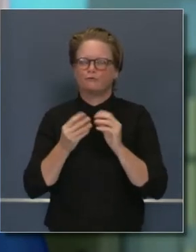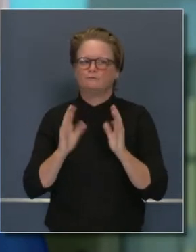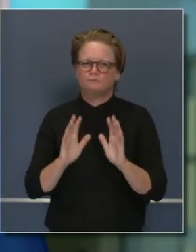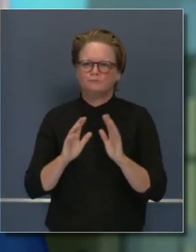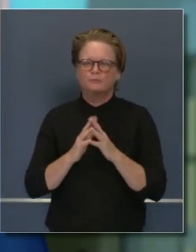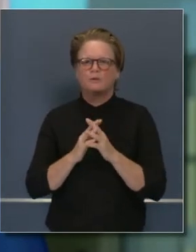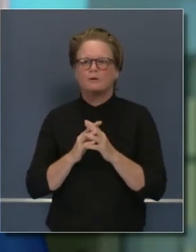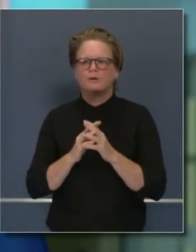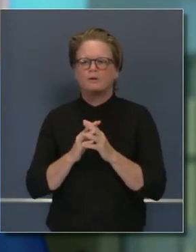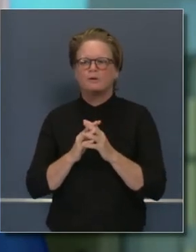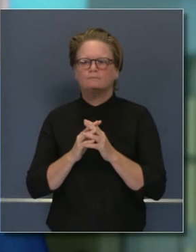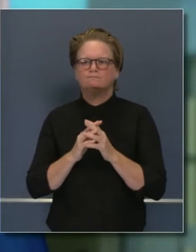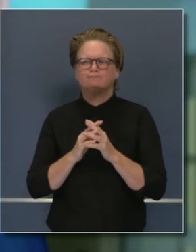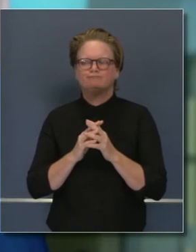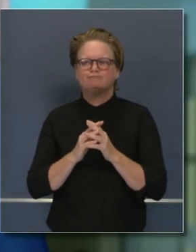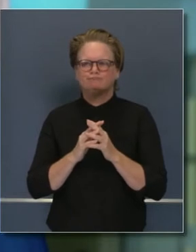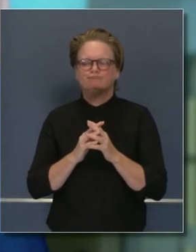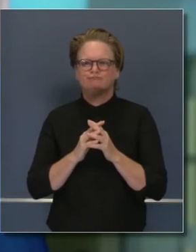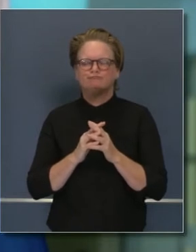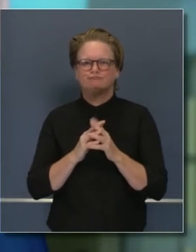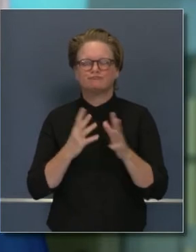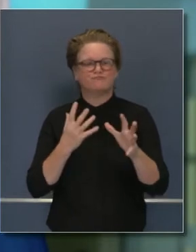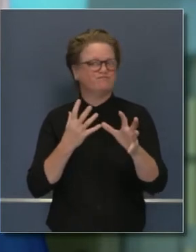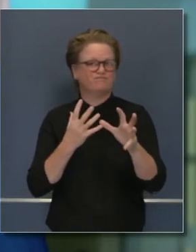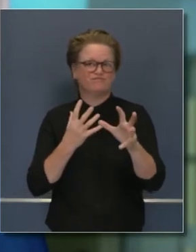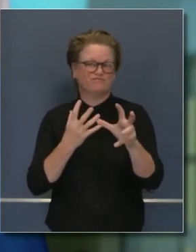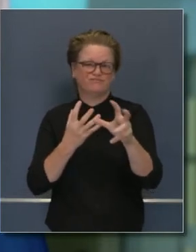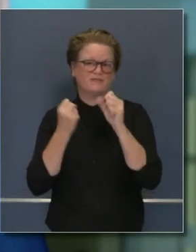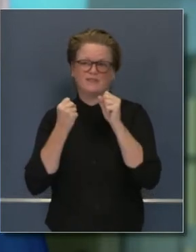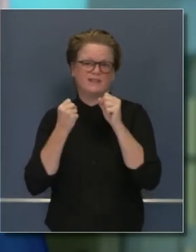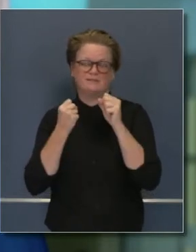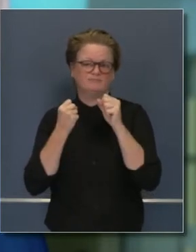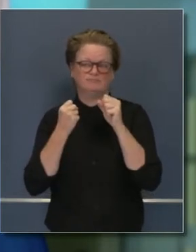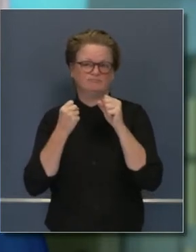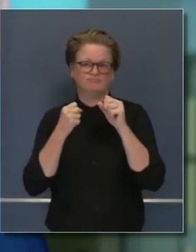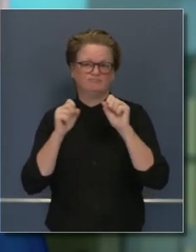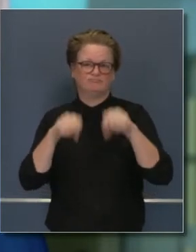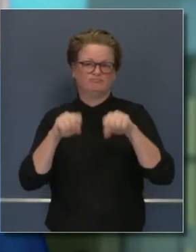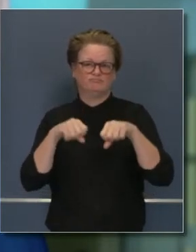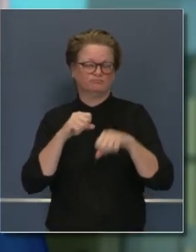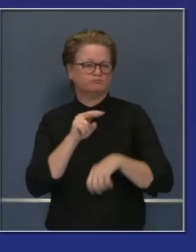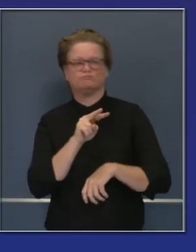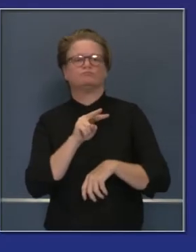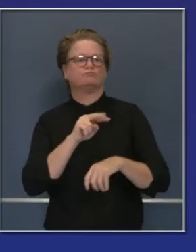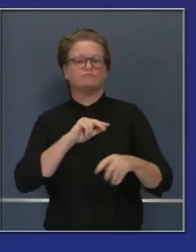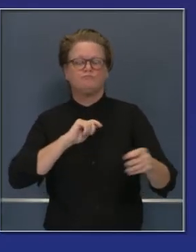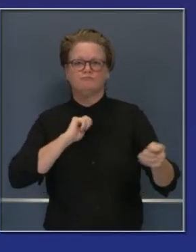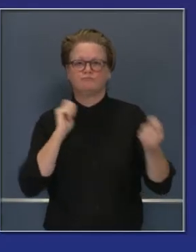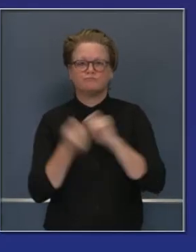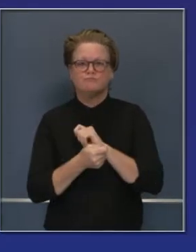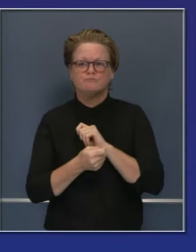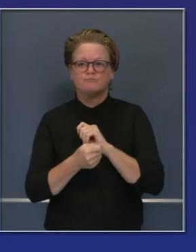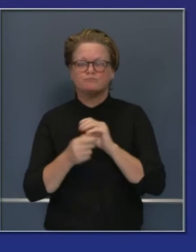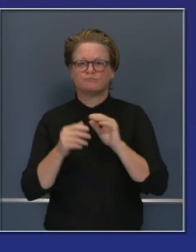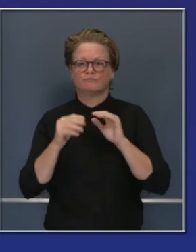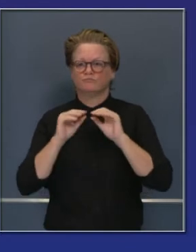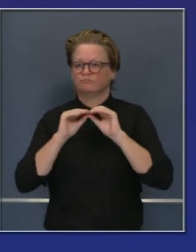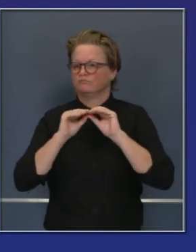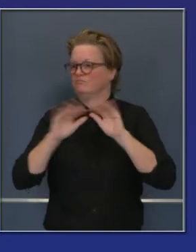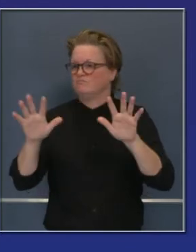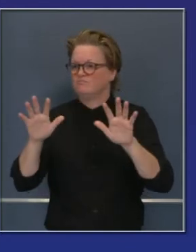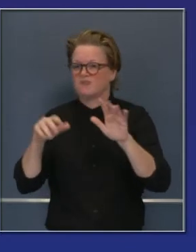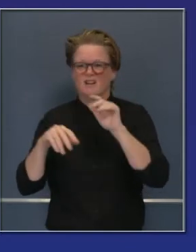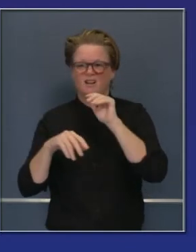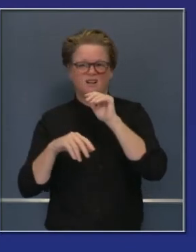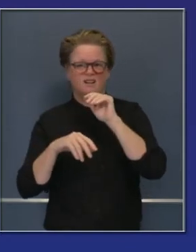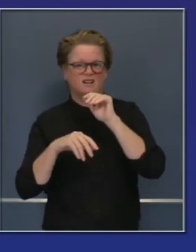compartido el gobernador, que es este aumento rápido en el número de casos. Un cambio considerable